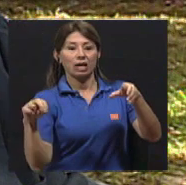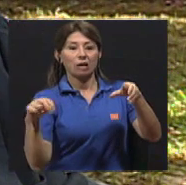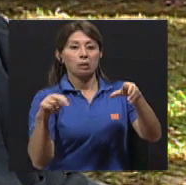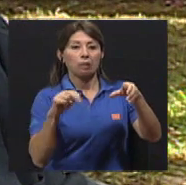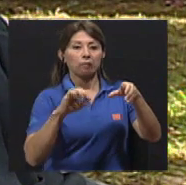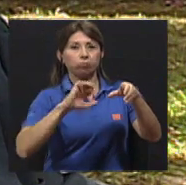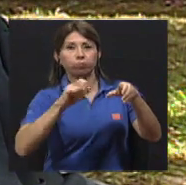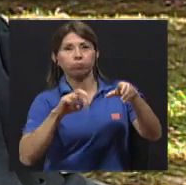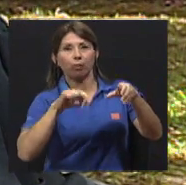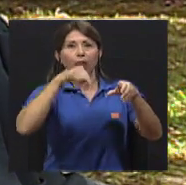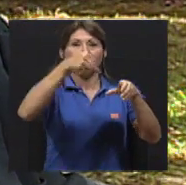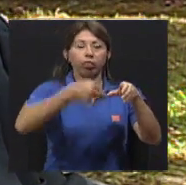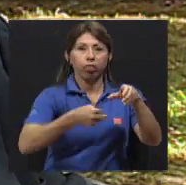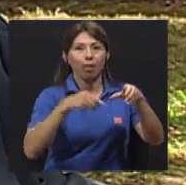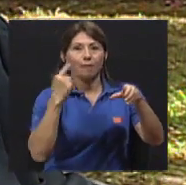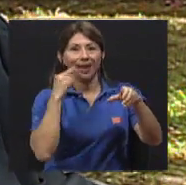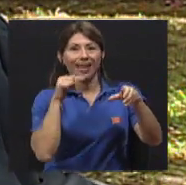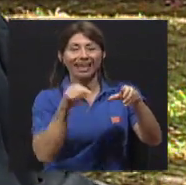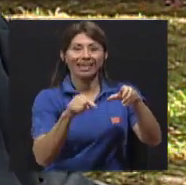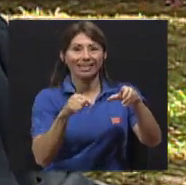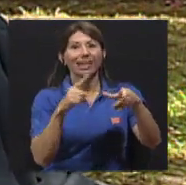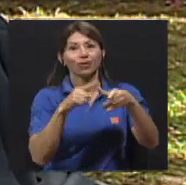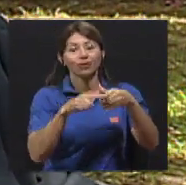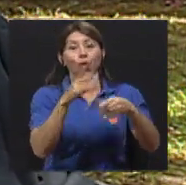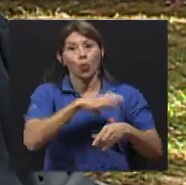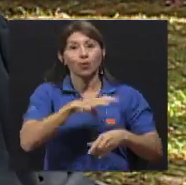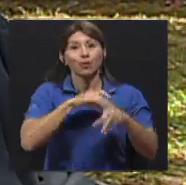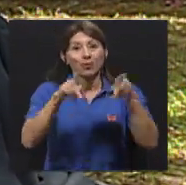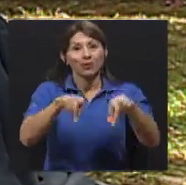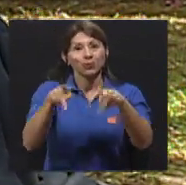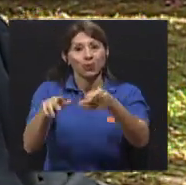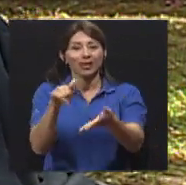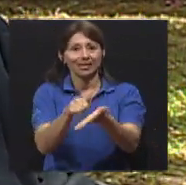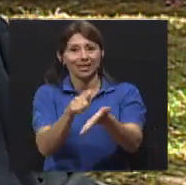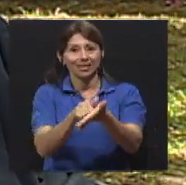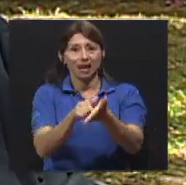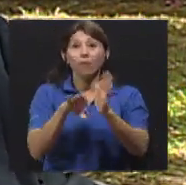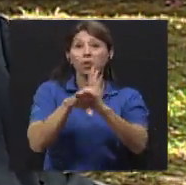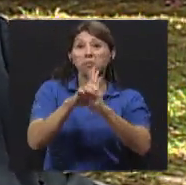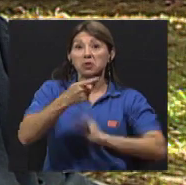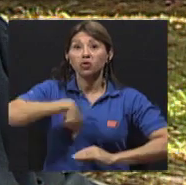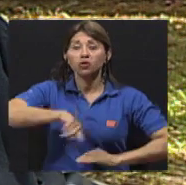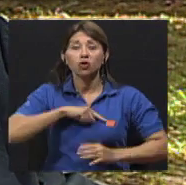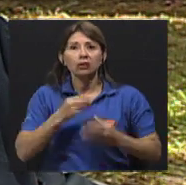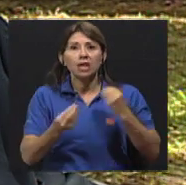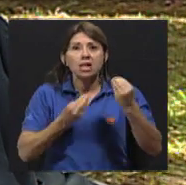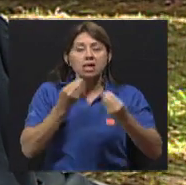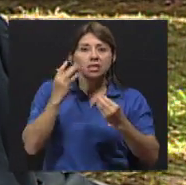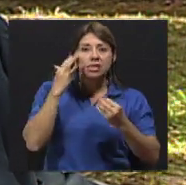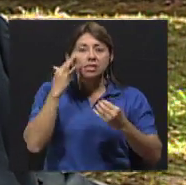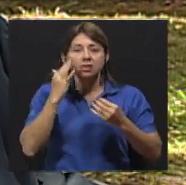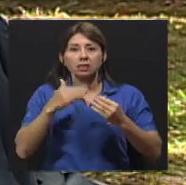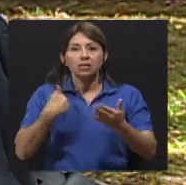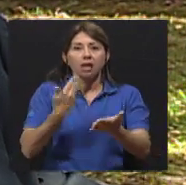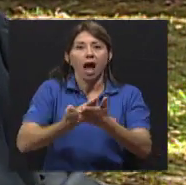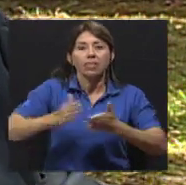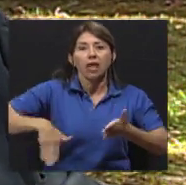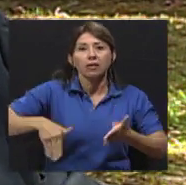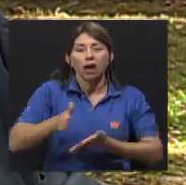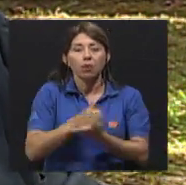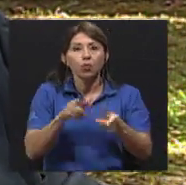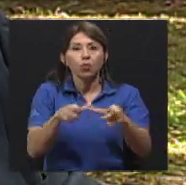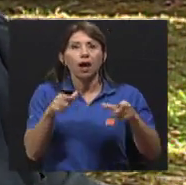es ese. Igual que de nosotros, los costarricenses, generalmente vamos tarde para el trabajo, para un lugar, sea.